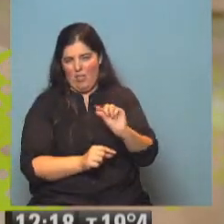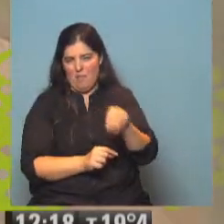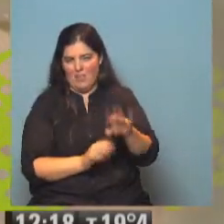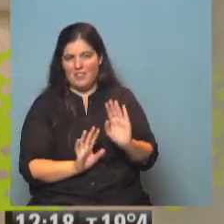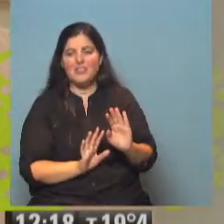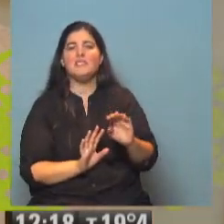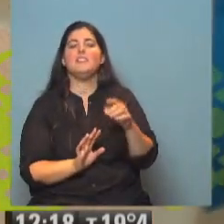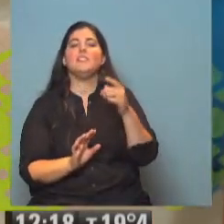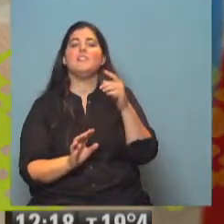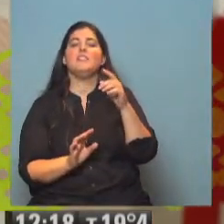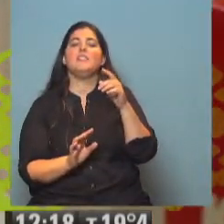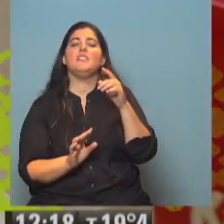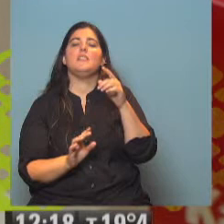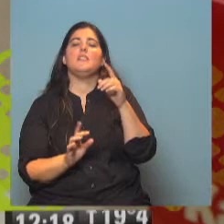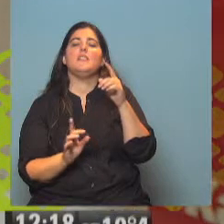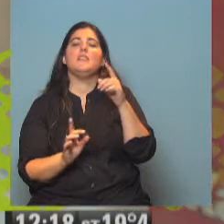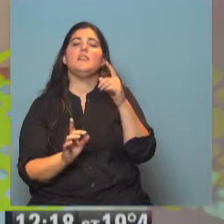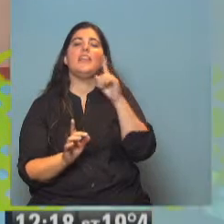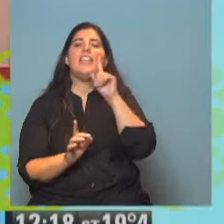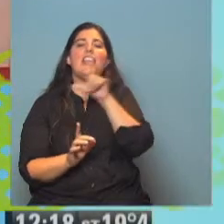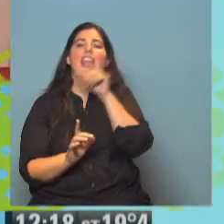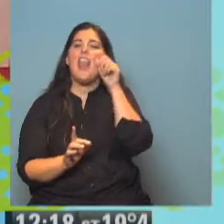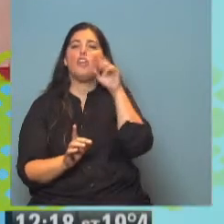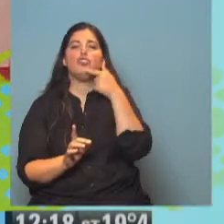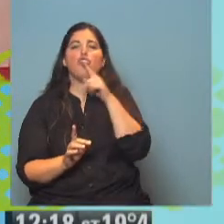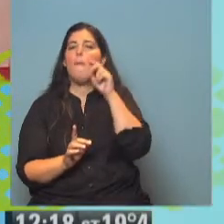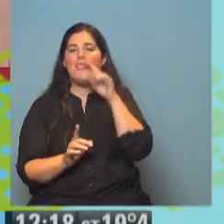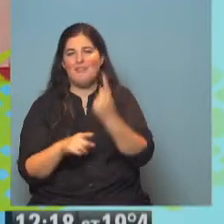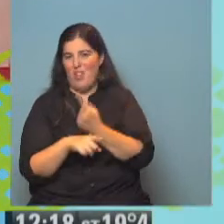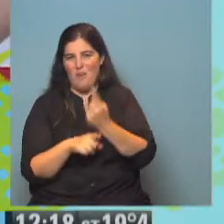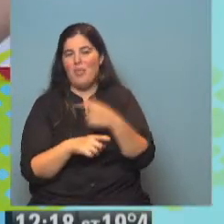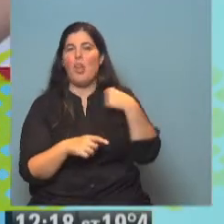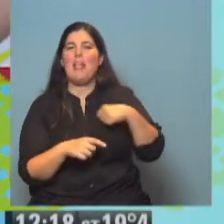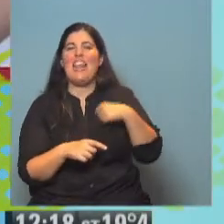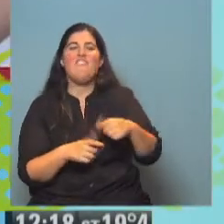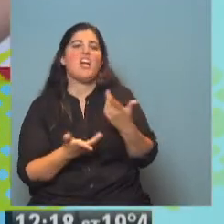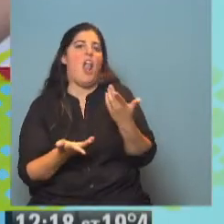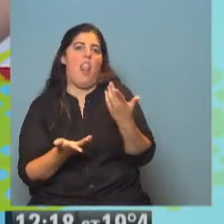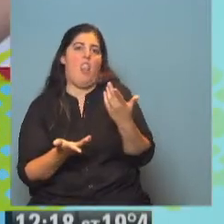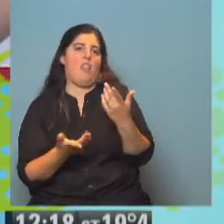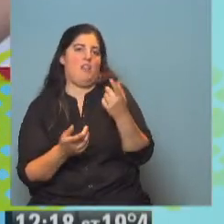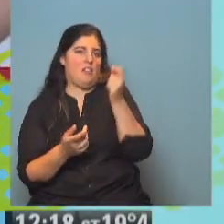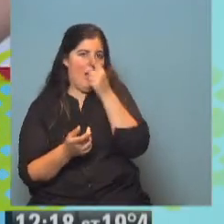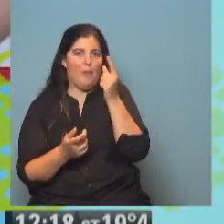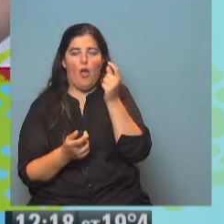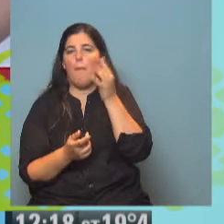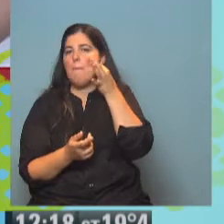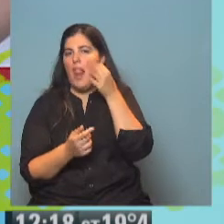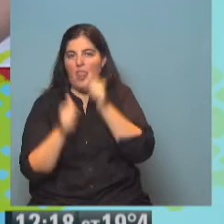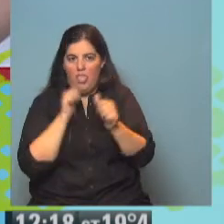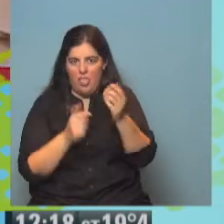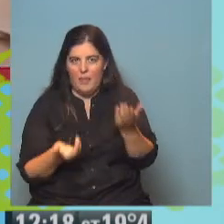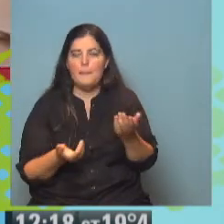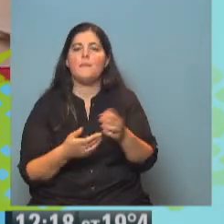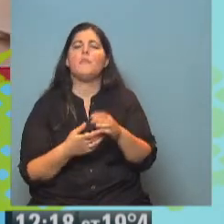Pero en lo que se refiere a hiliostomías, no. ¿Por qué? Porque la materia fecal, bueno, puede dañar enseguida la piel. Por eso este... ¿Y